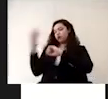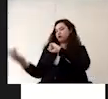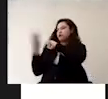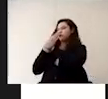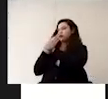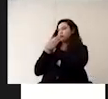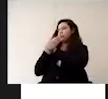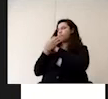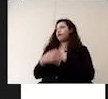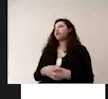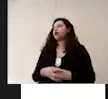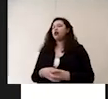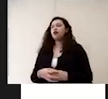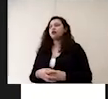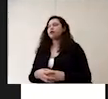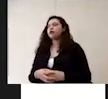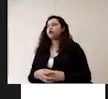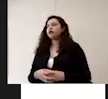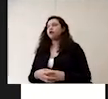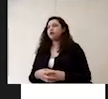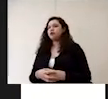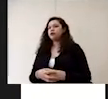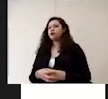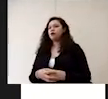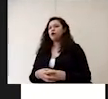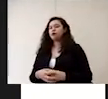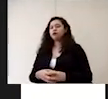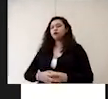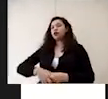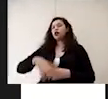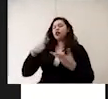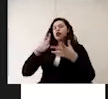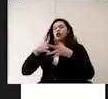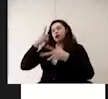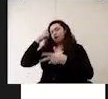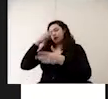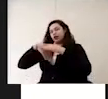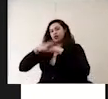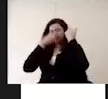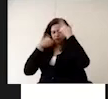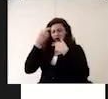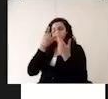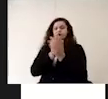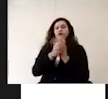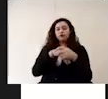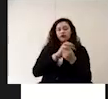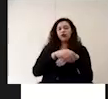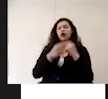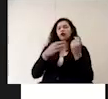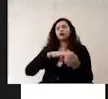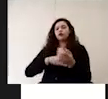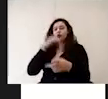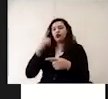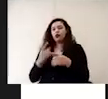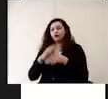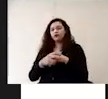la aplicación de filtro sanitario lavado y o desinfección de manos y el